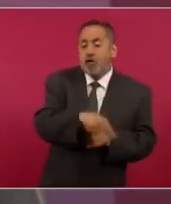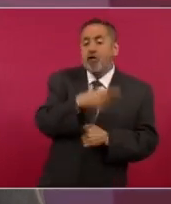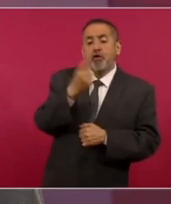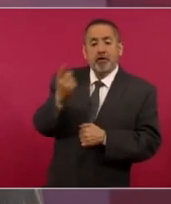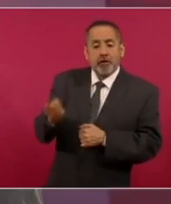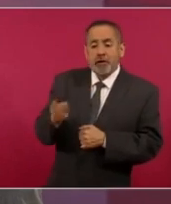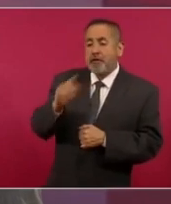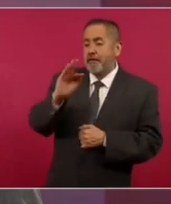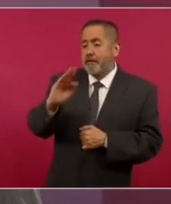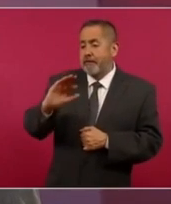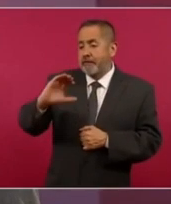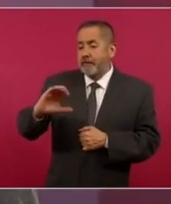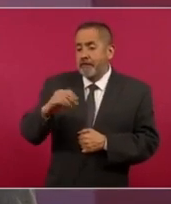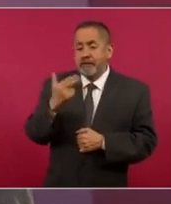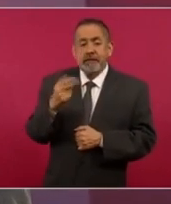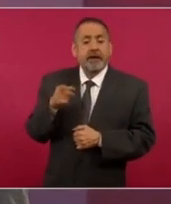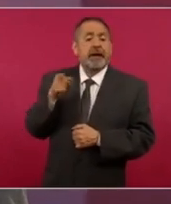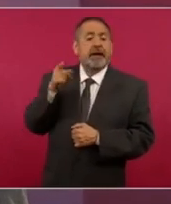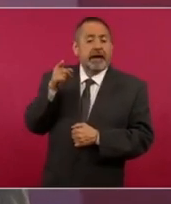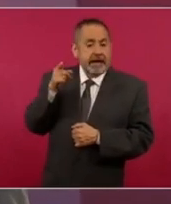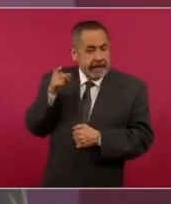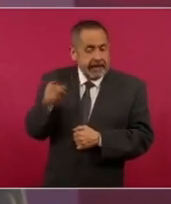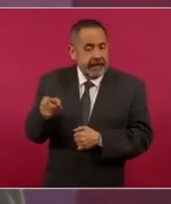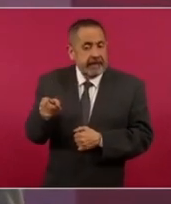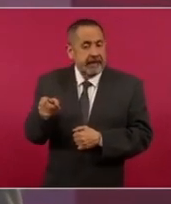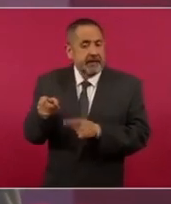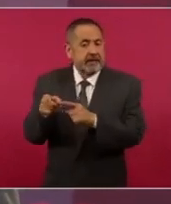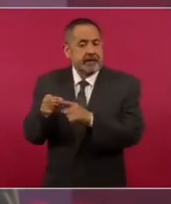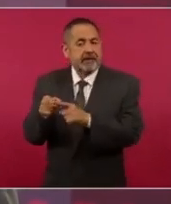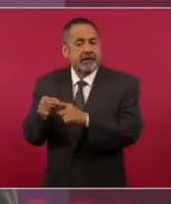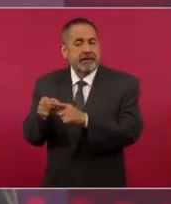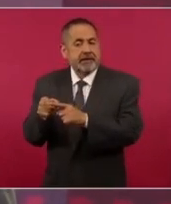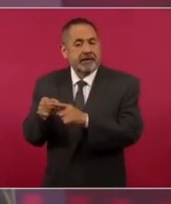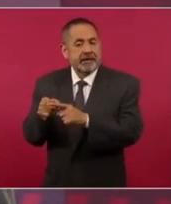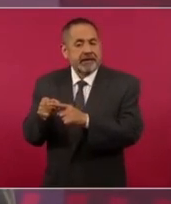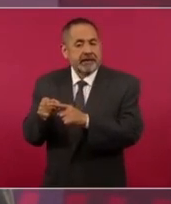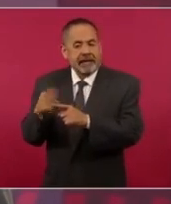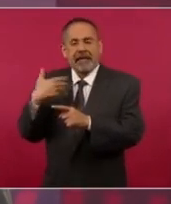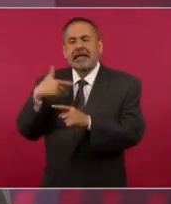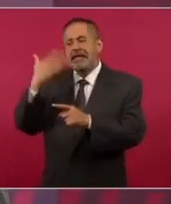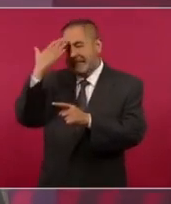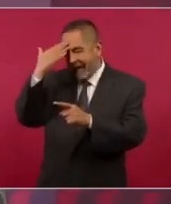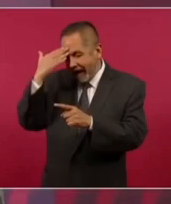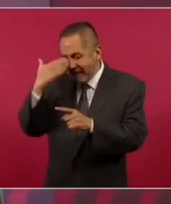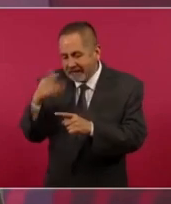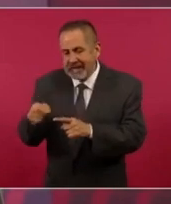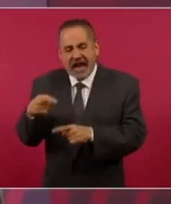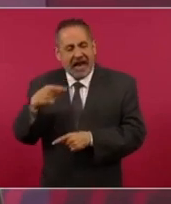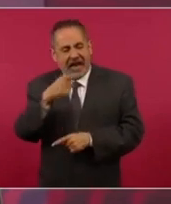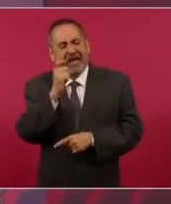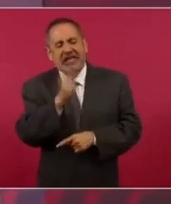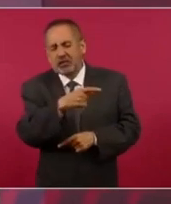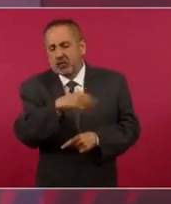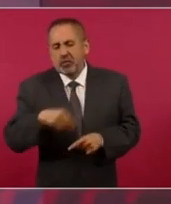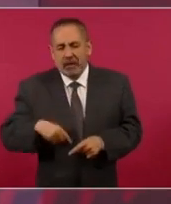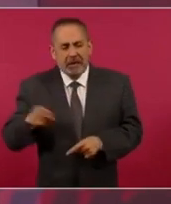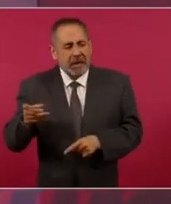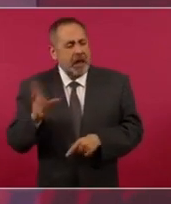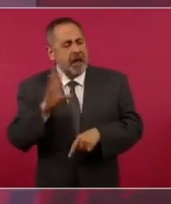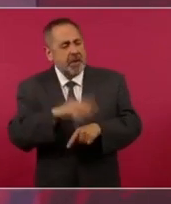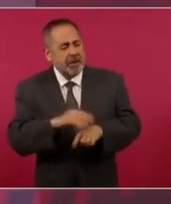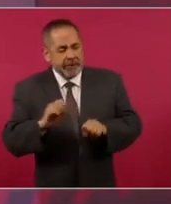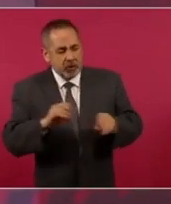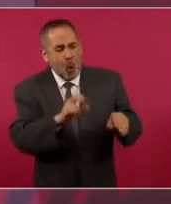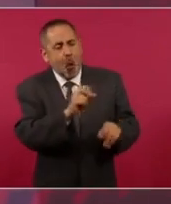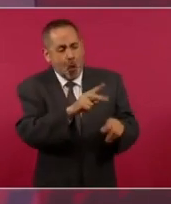culpable, con la anuencia de